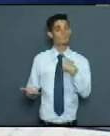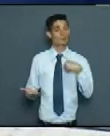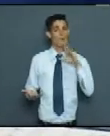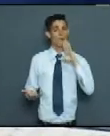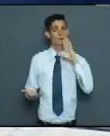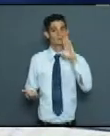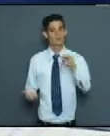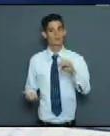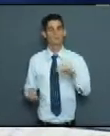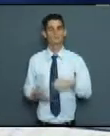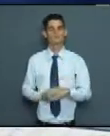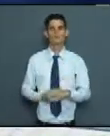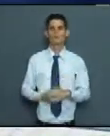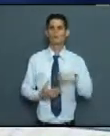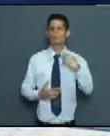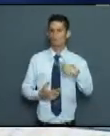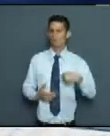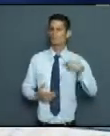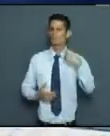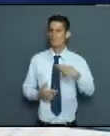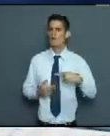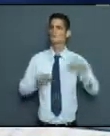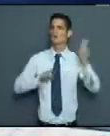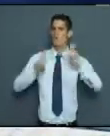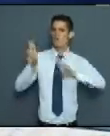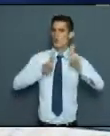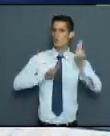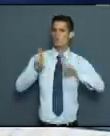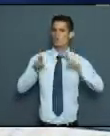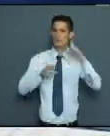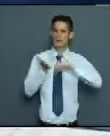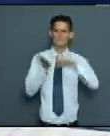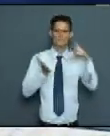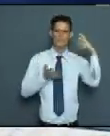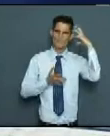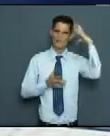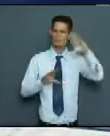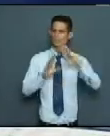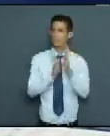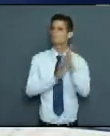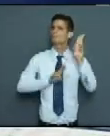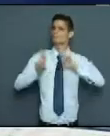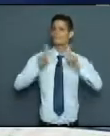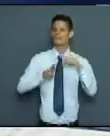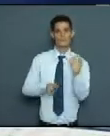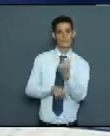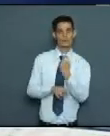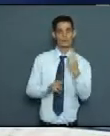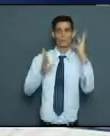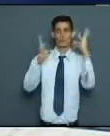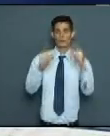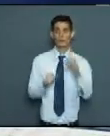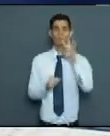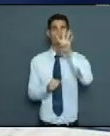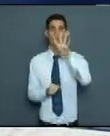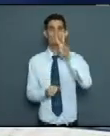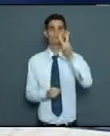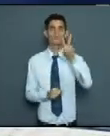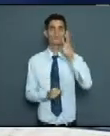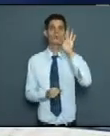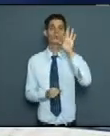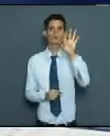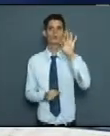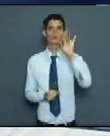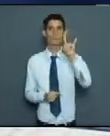diariamente se chequea eso por nuestras autoridades. Nosotros tenemos los habilitados, el 4289-97